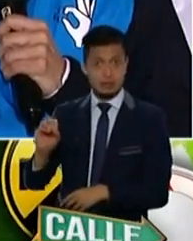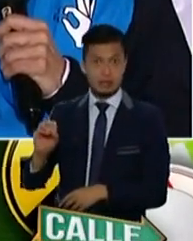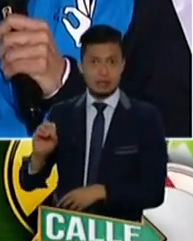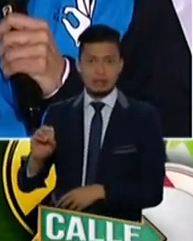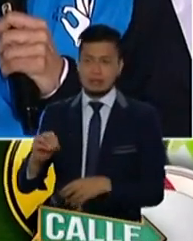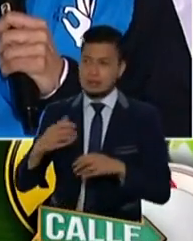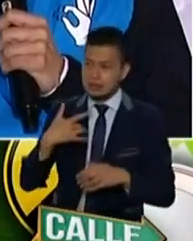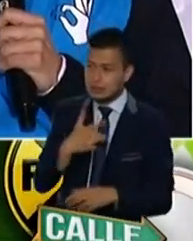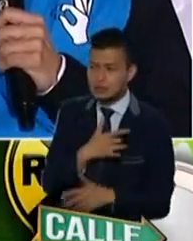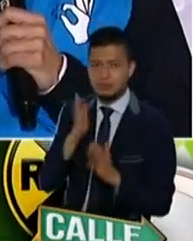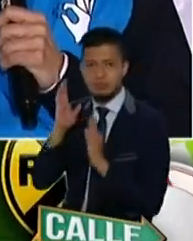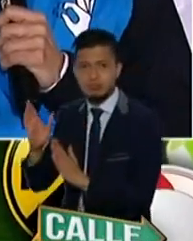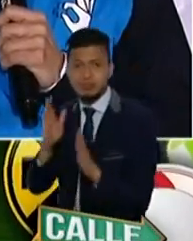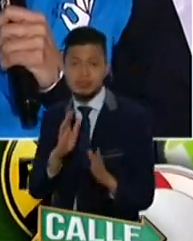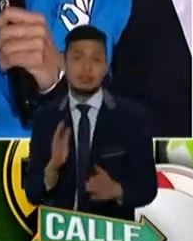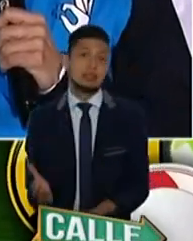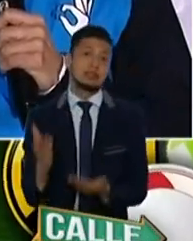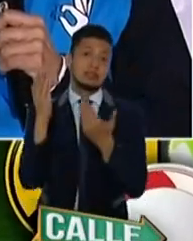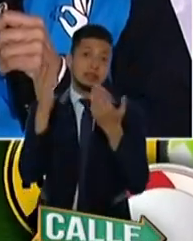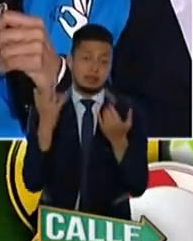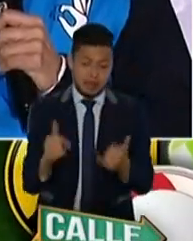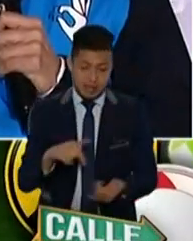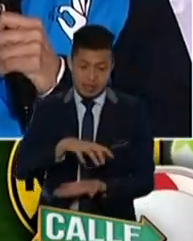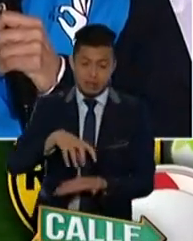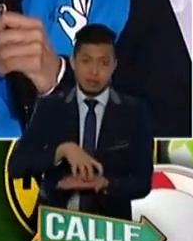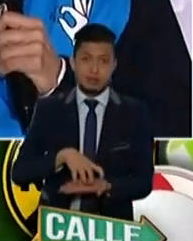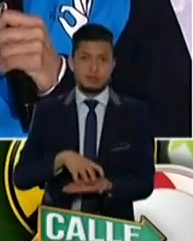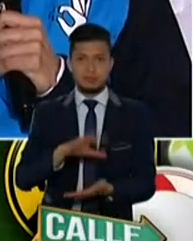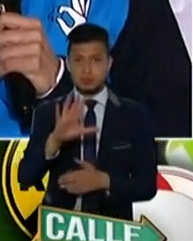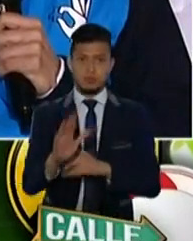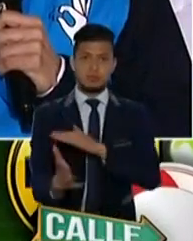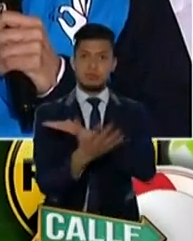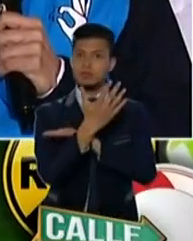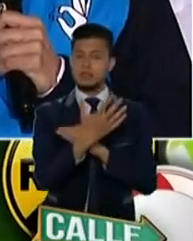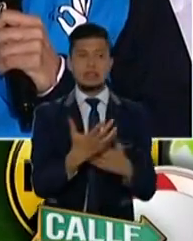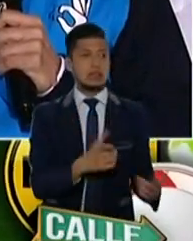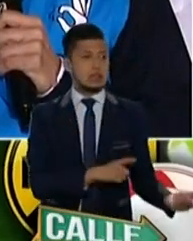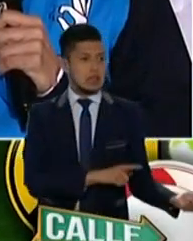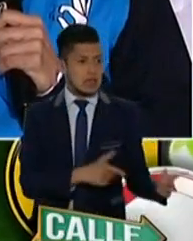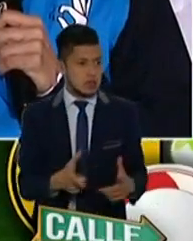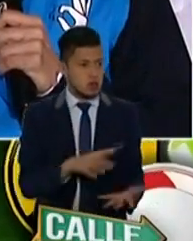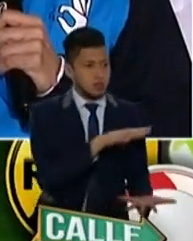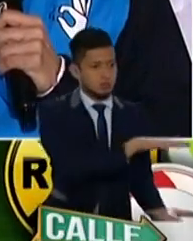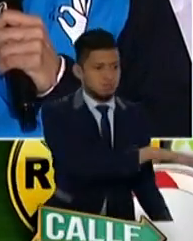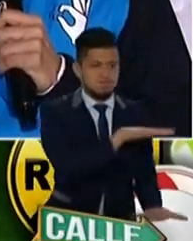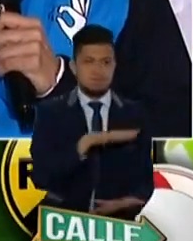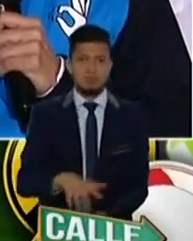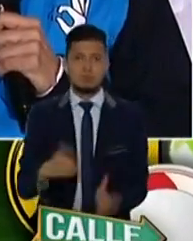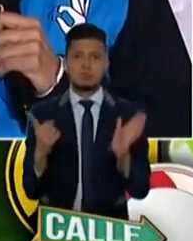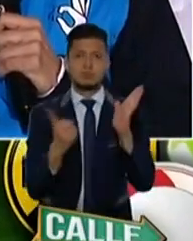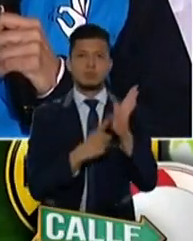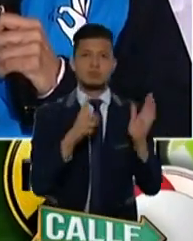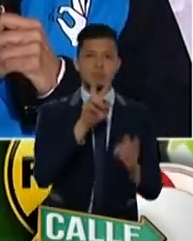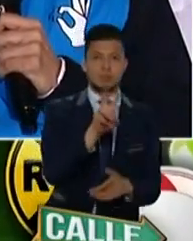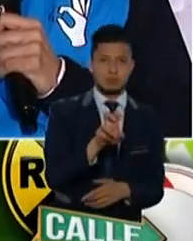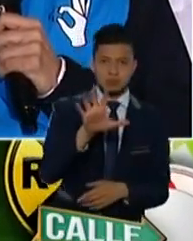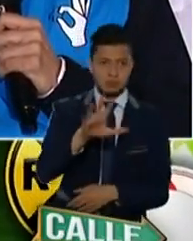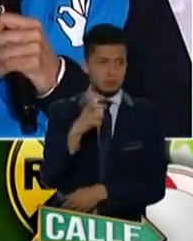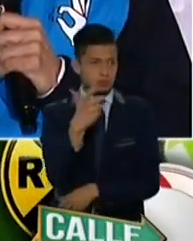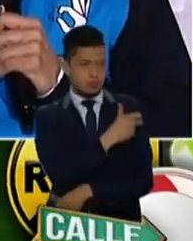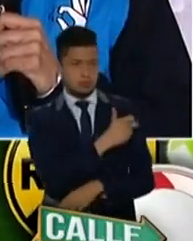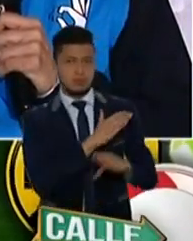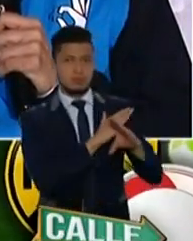nosotros en este centro a las 5 de la mañana ya estábamos abastecidos de esas 1.075 vacunas que